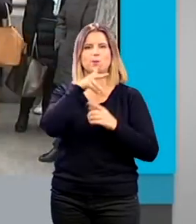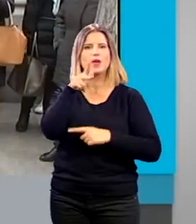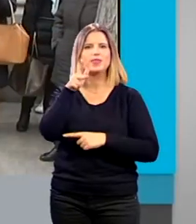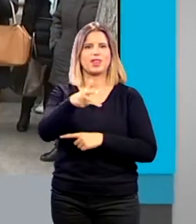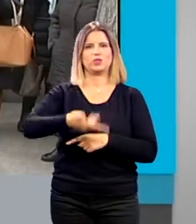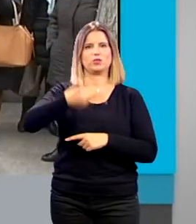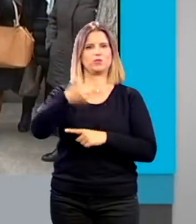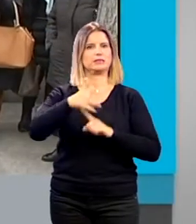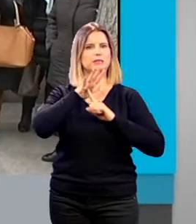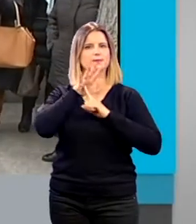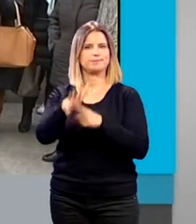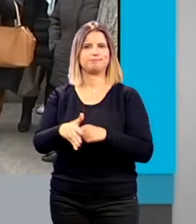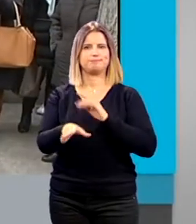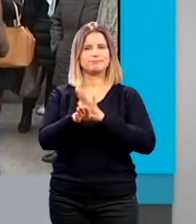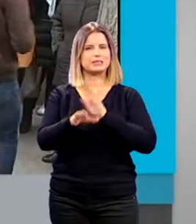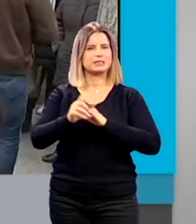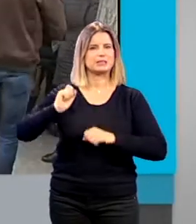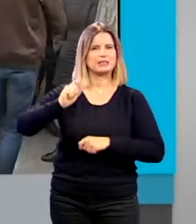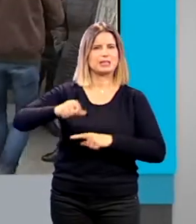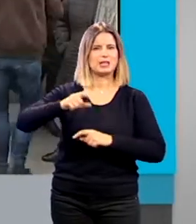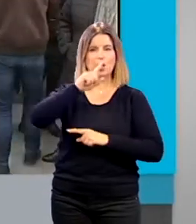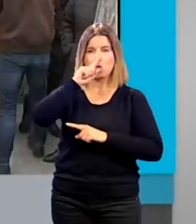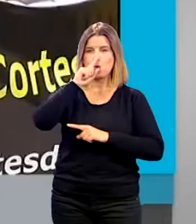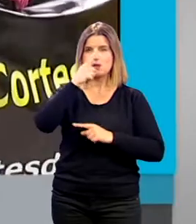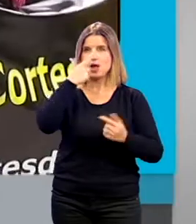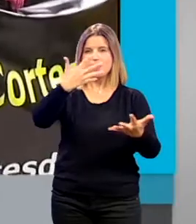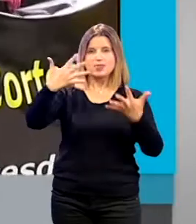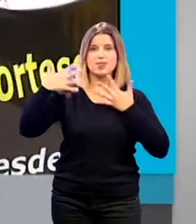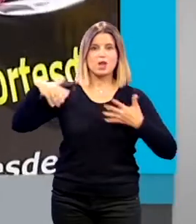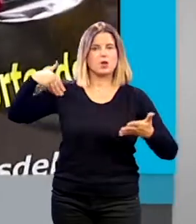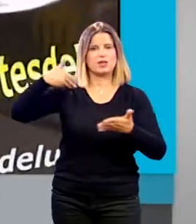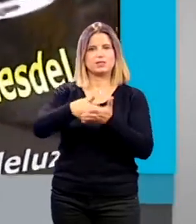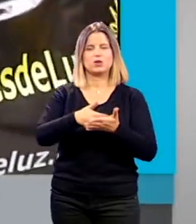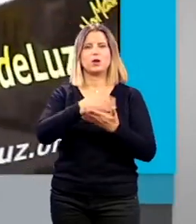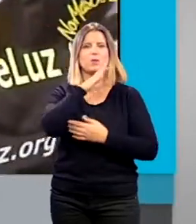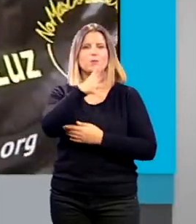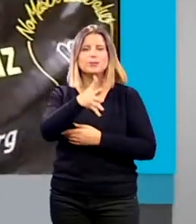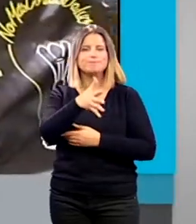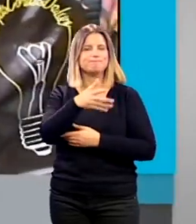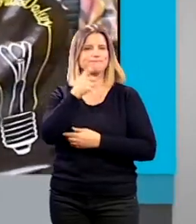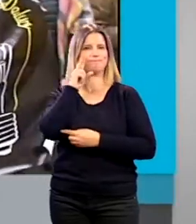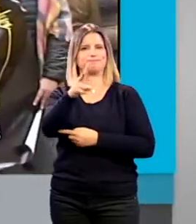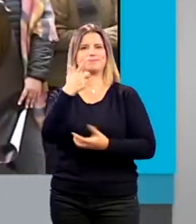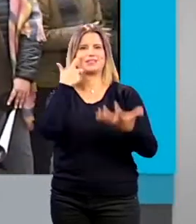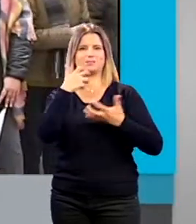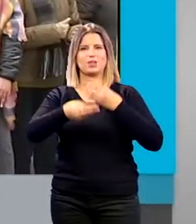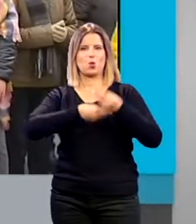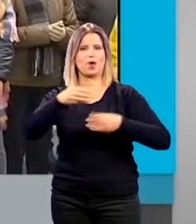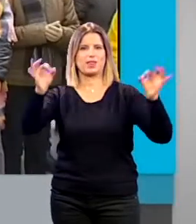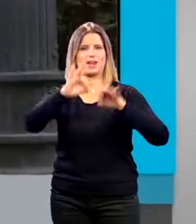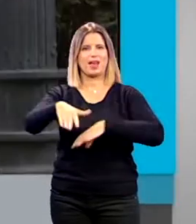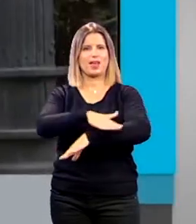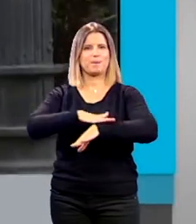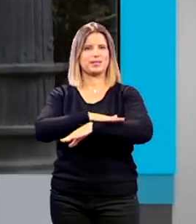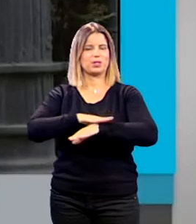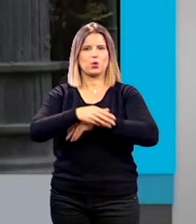fundamentales que está produciéndose desde hace más de una década por la flagrante inacción, afirman, de las administraciones competentes.